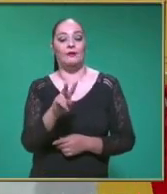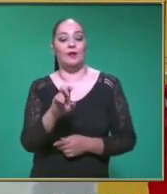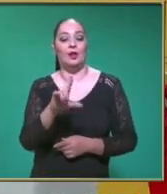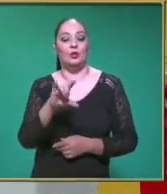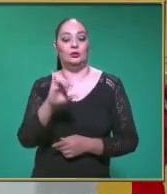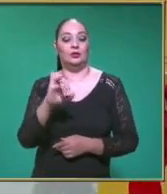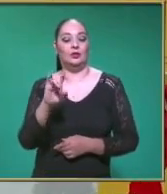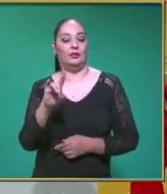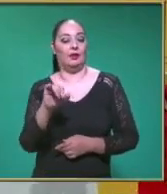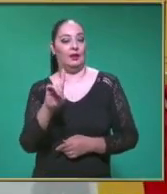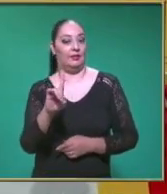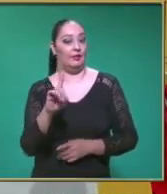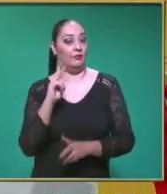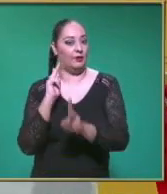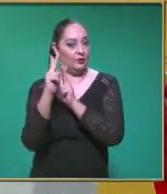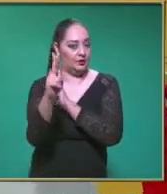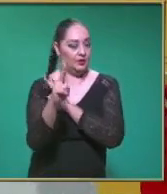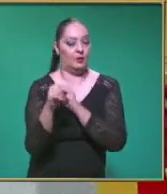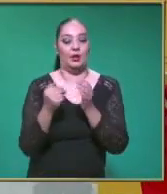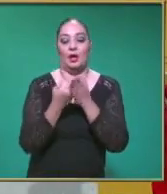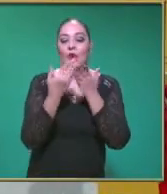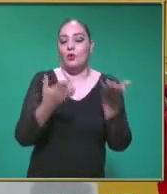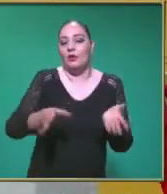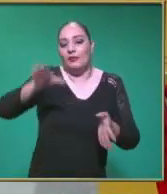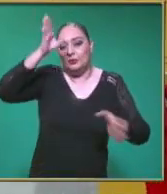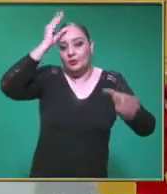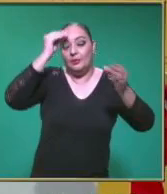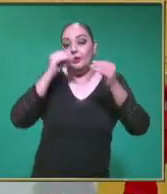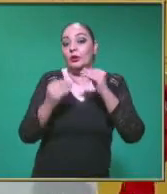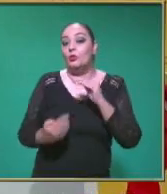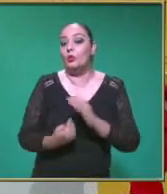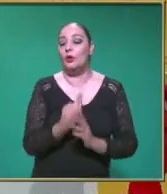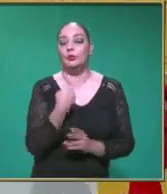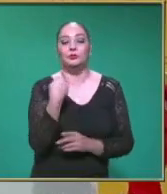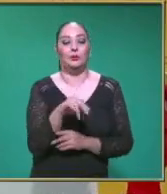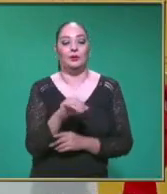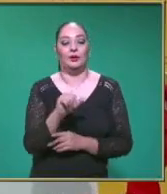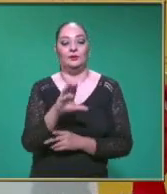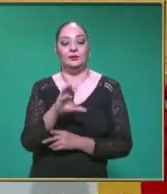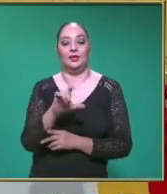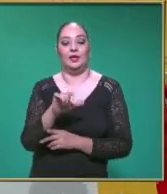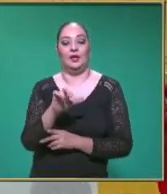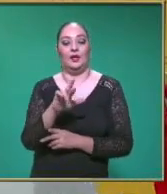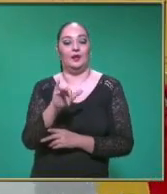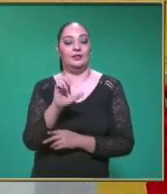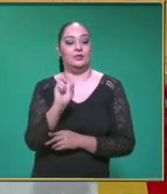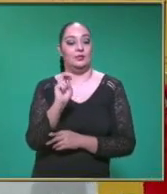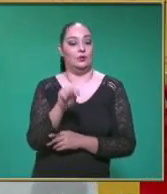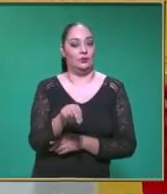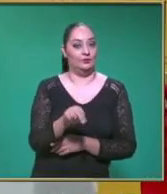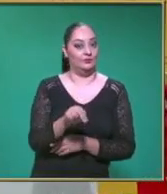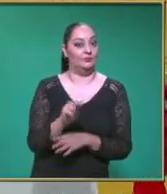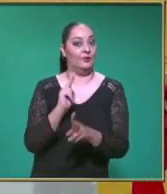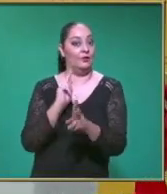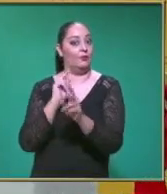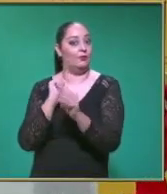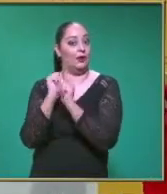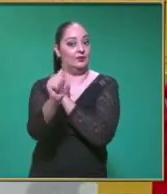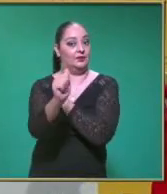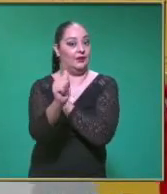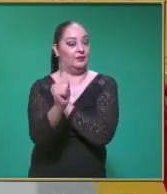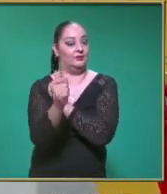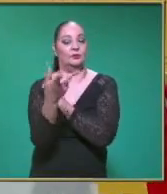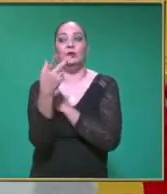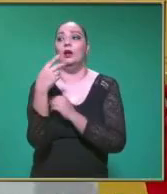continuamos con otro nuevo Que es aceleración Entonces recordamos Recordándoles maestro también Que cualquier duda